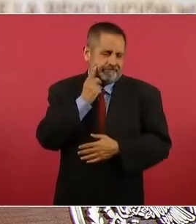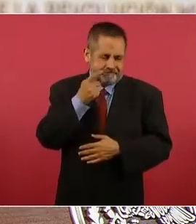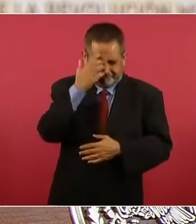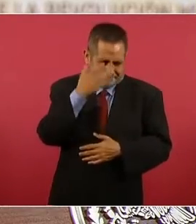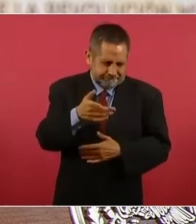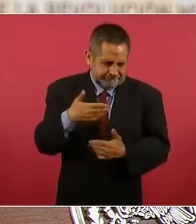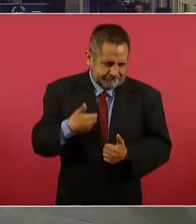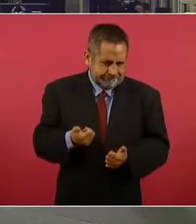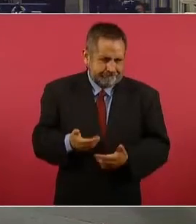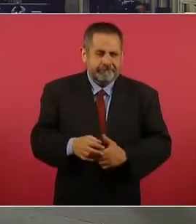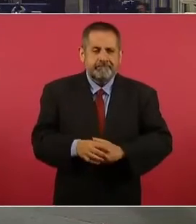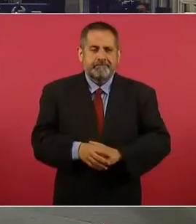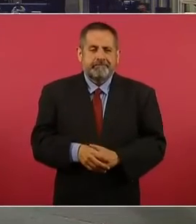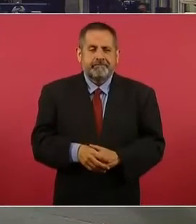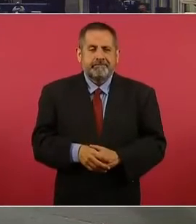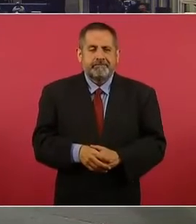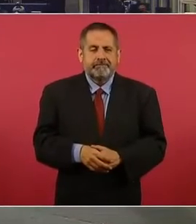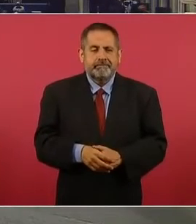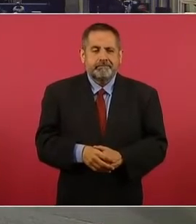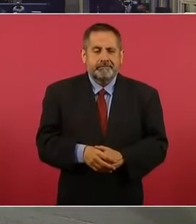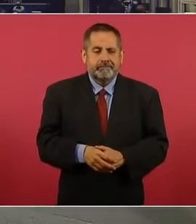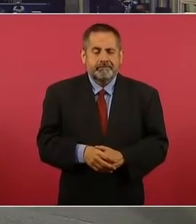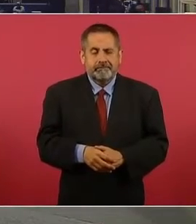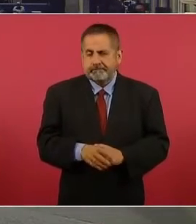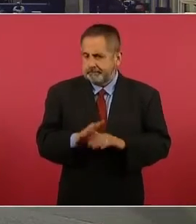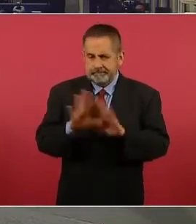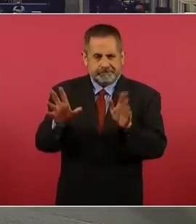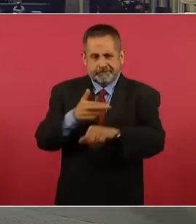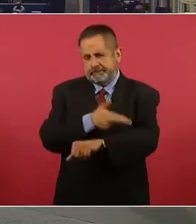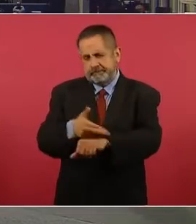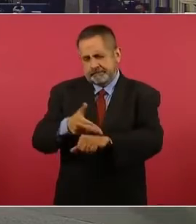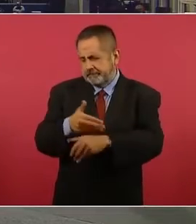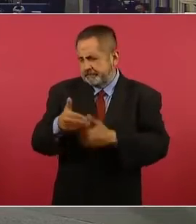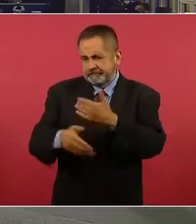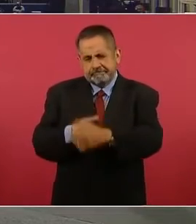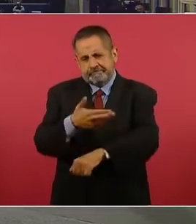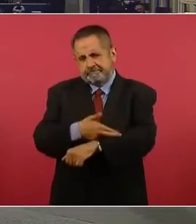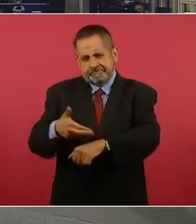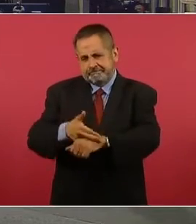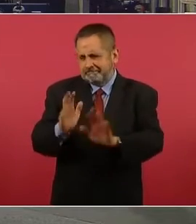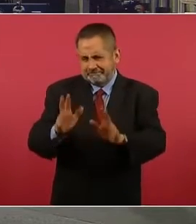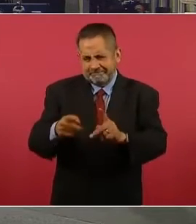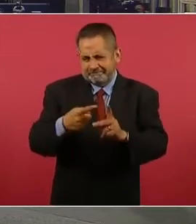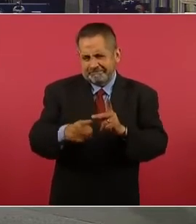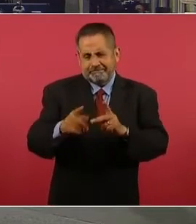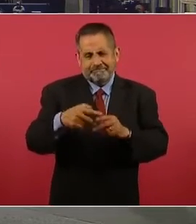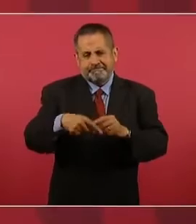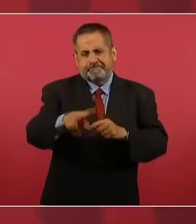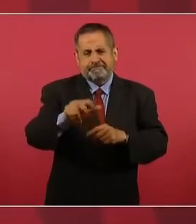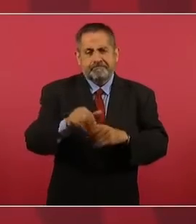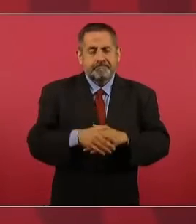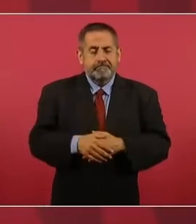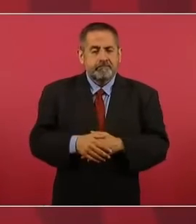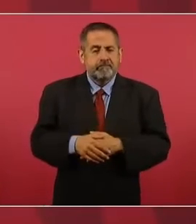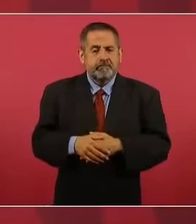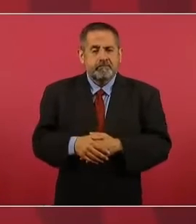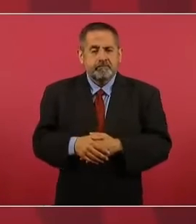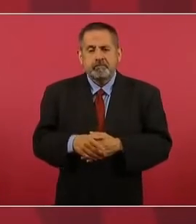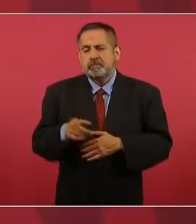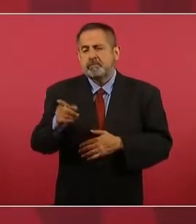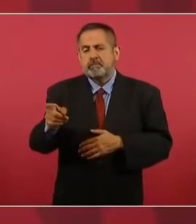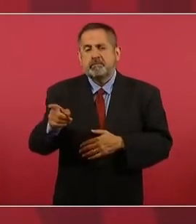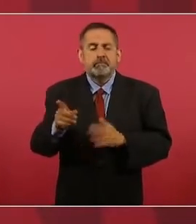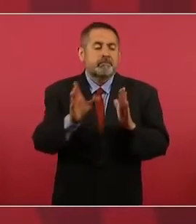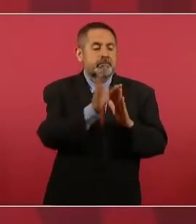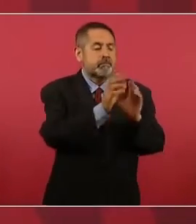ya estamos en eso, y ahí tienen que… las dos, como son